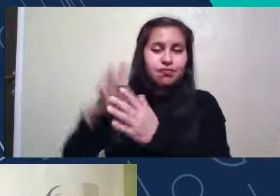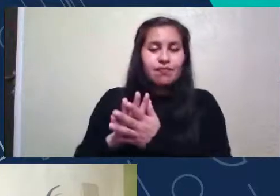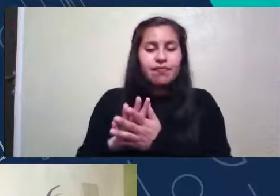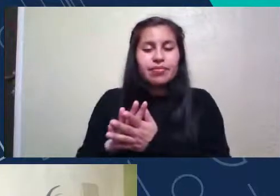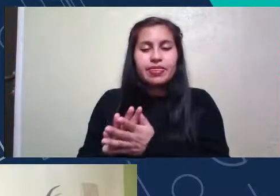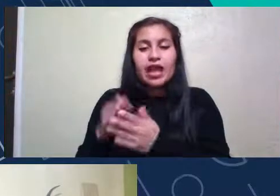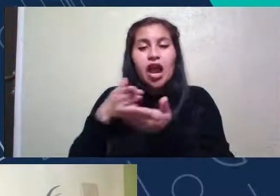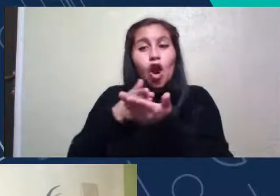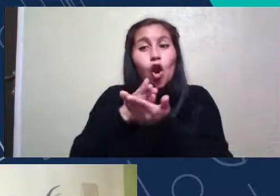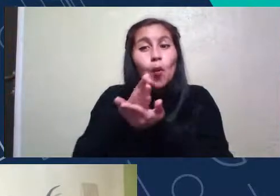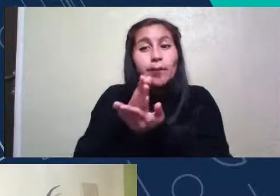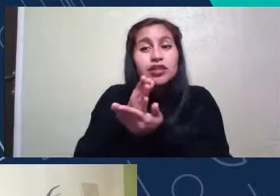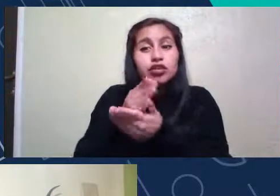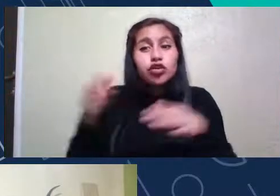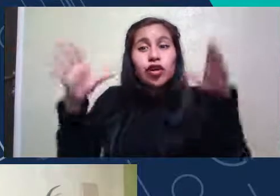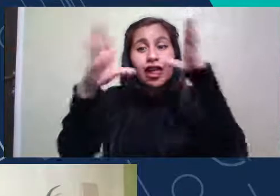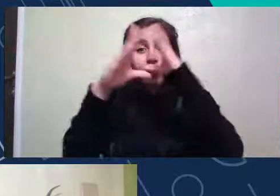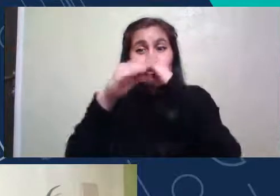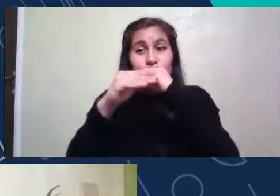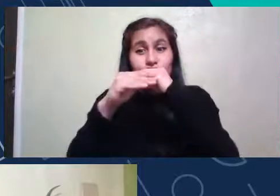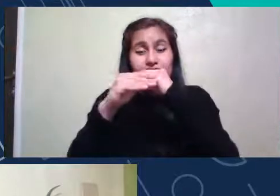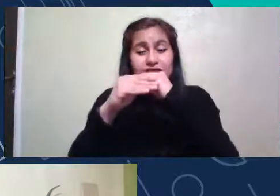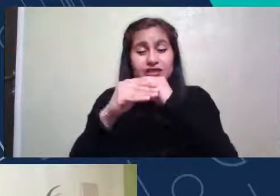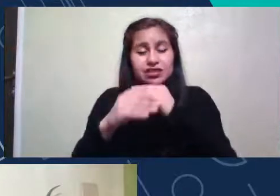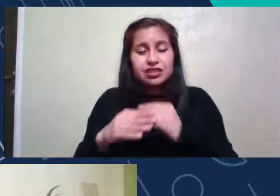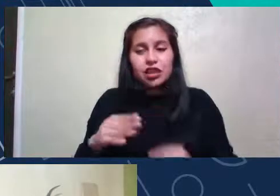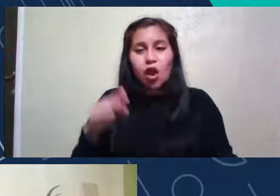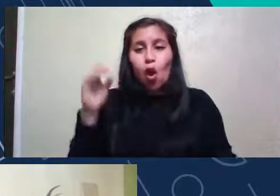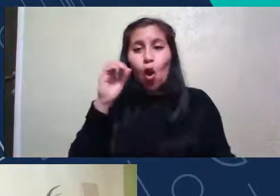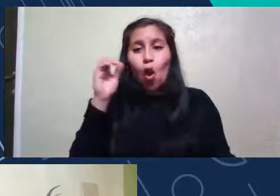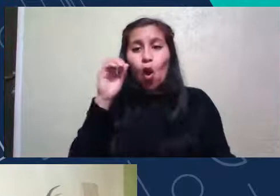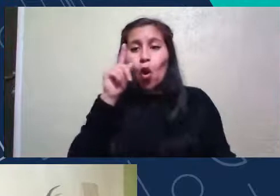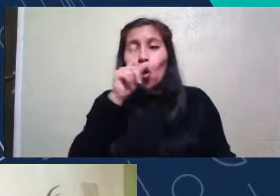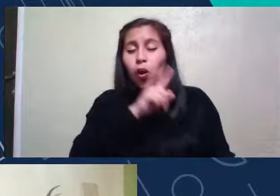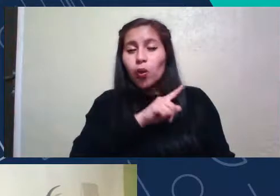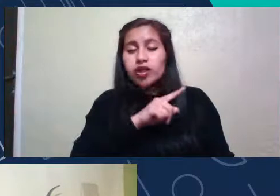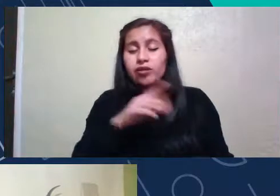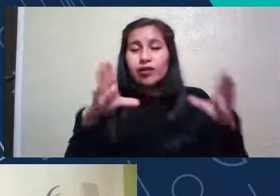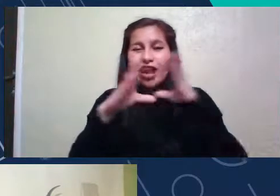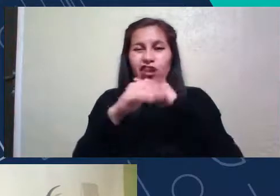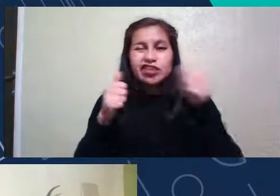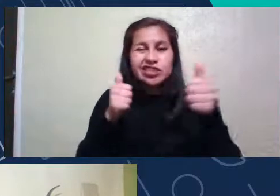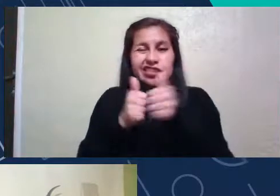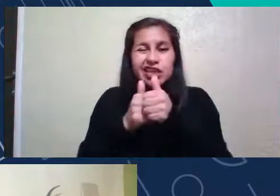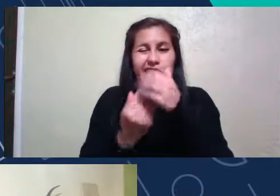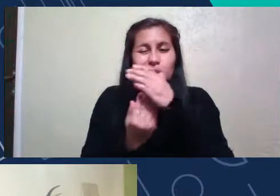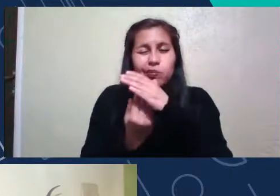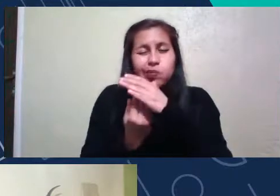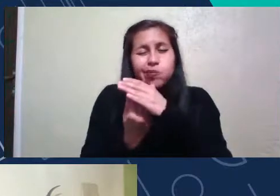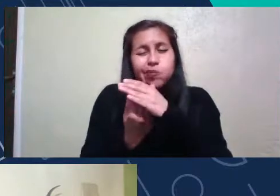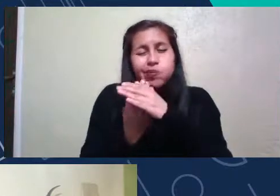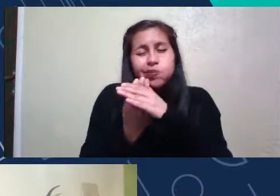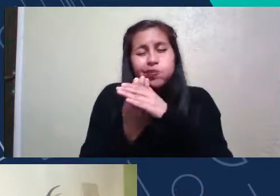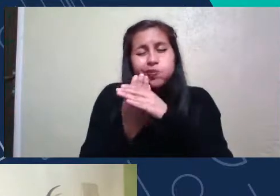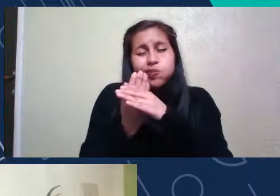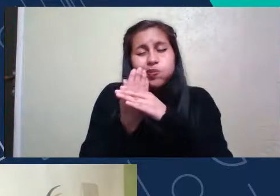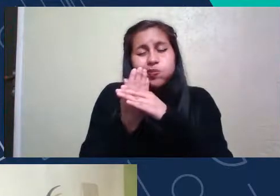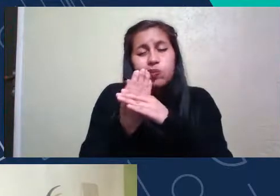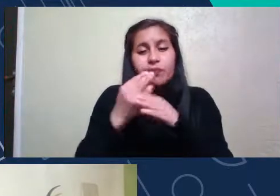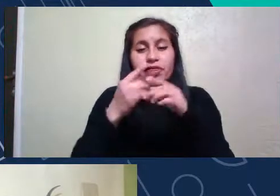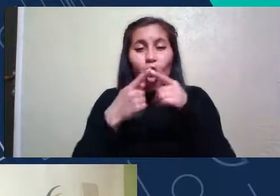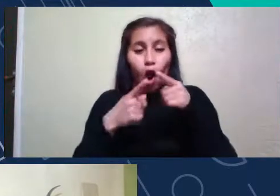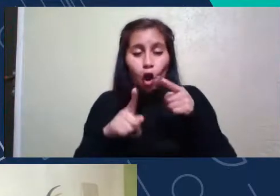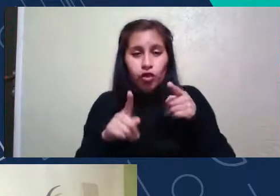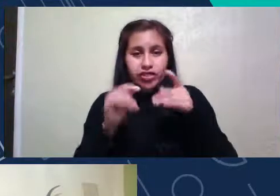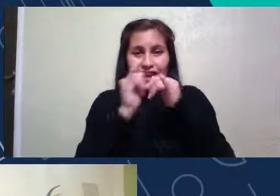Comienzo De La Noche Cerca Del Atardecer O Al Final De La Noche Cerca Del Amanecer Y Y otra Solución Que Es Una